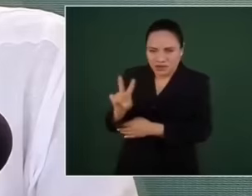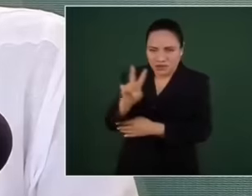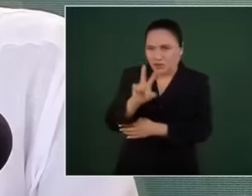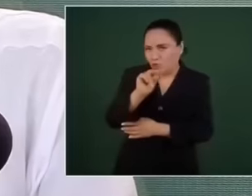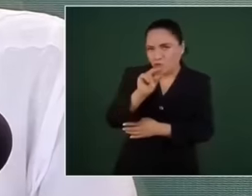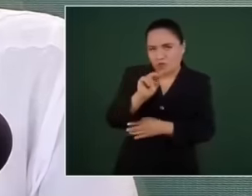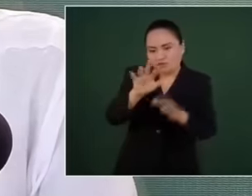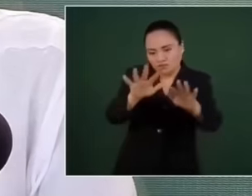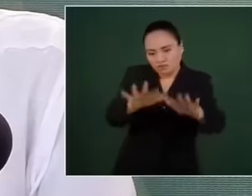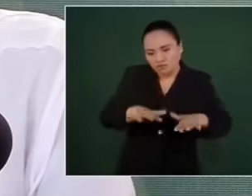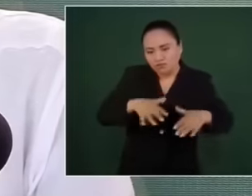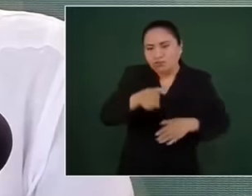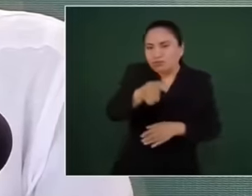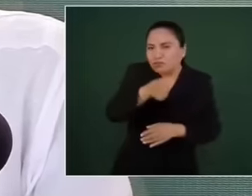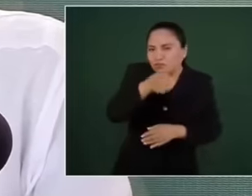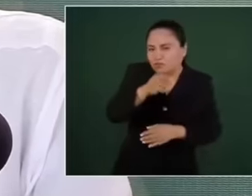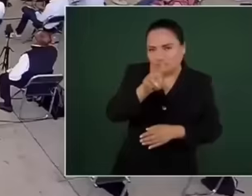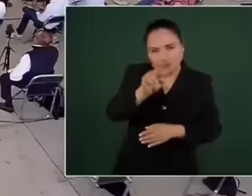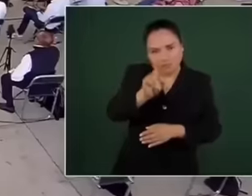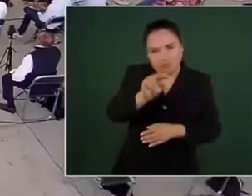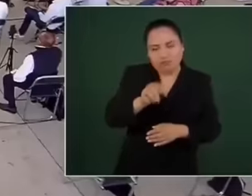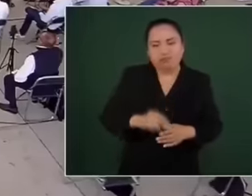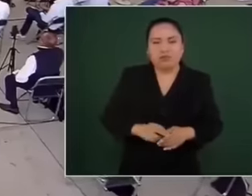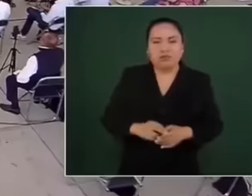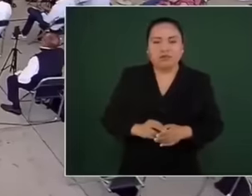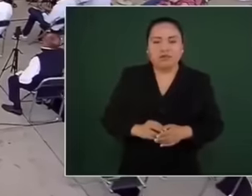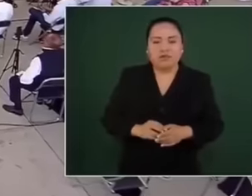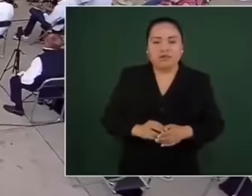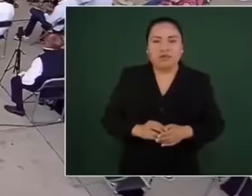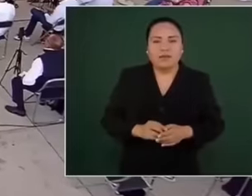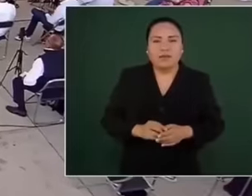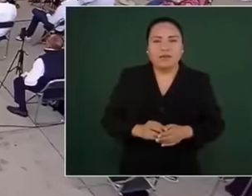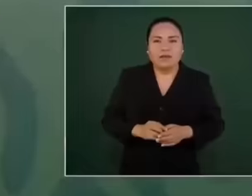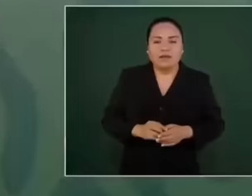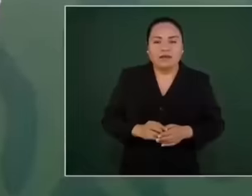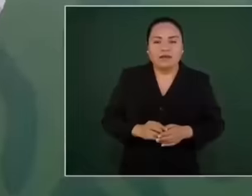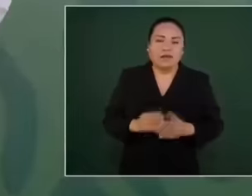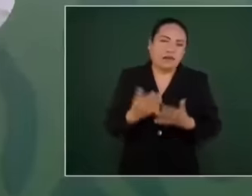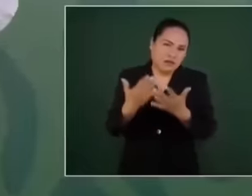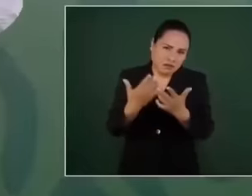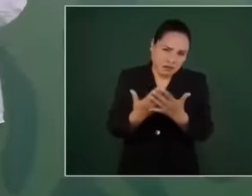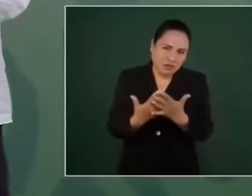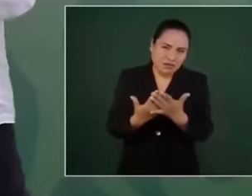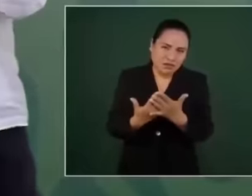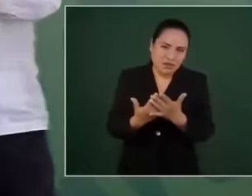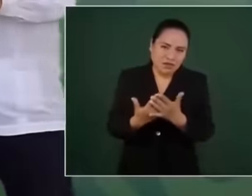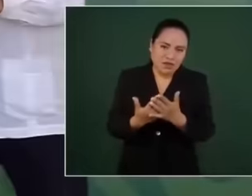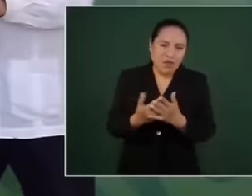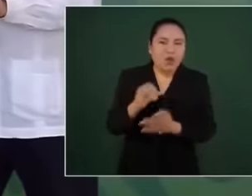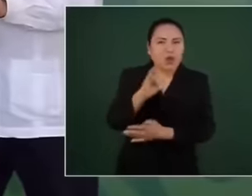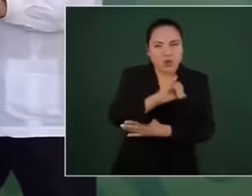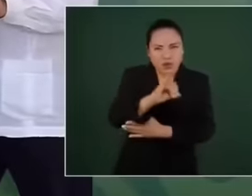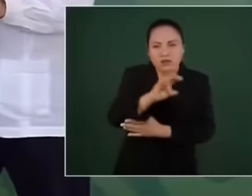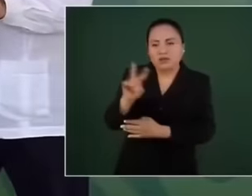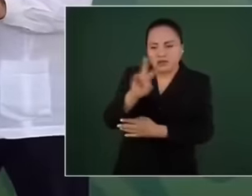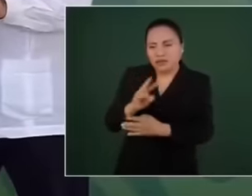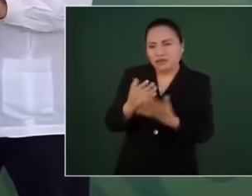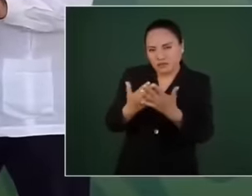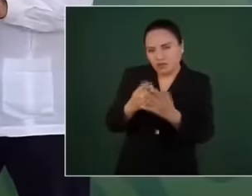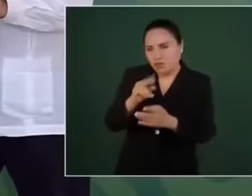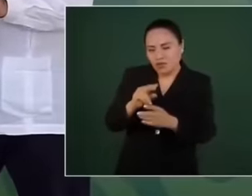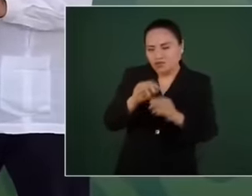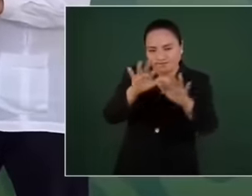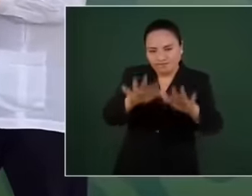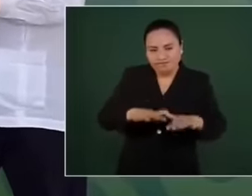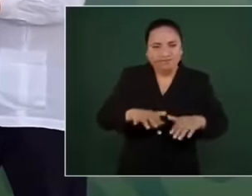Obrador tiene que callarse varias cosas. El presidente no puede abordar los temas de